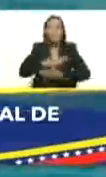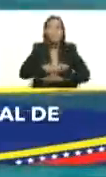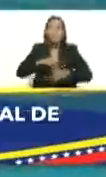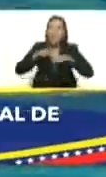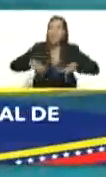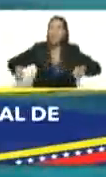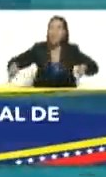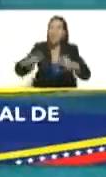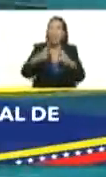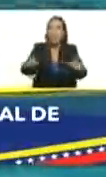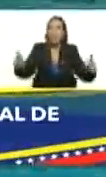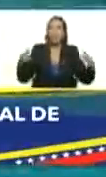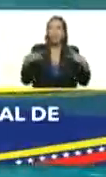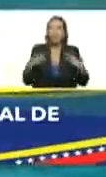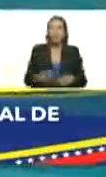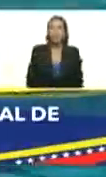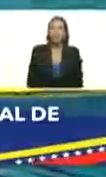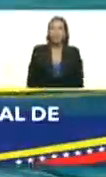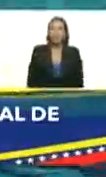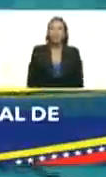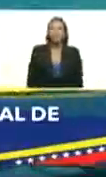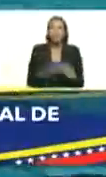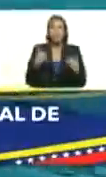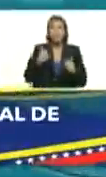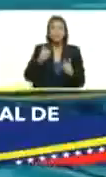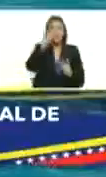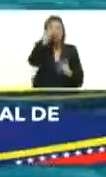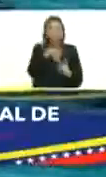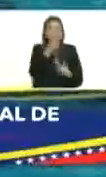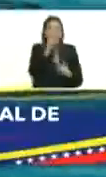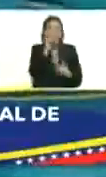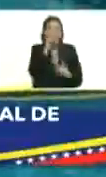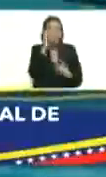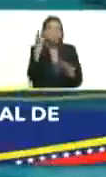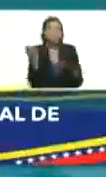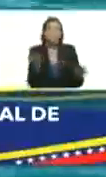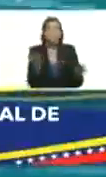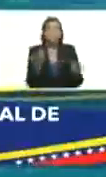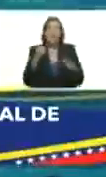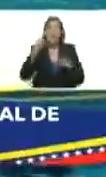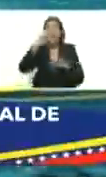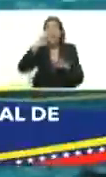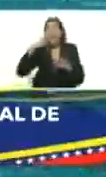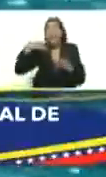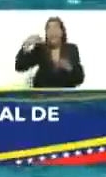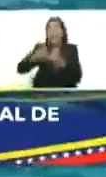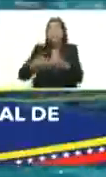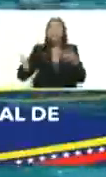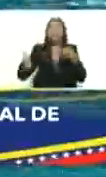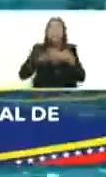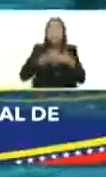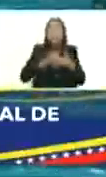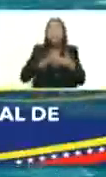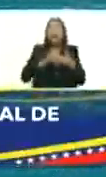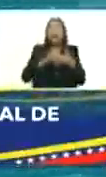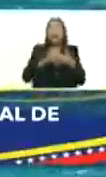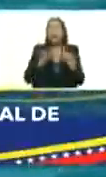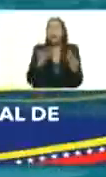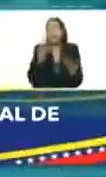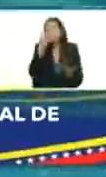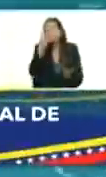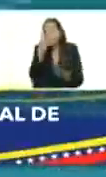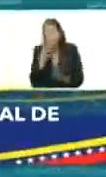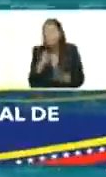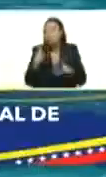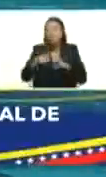espacios acuáticos adelante profesor así mismo de nosotros súper agradecidos porque después de tantos años que estaban las piscinas paradas lamentablemente muchos